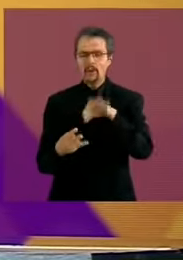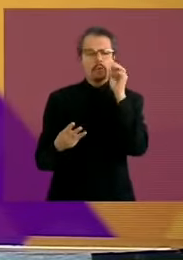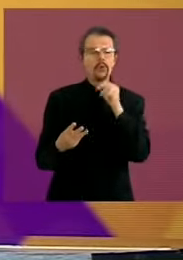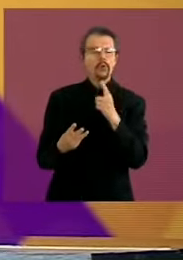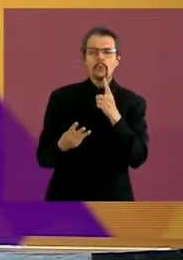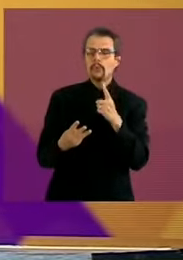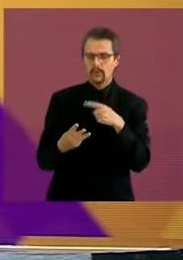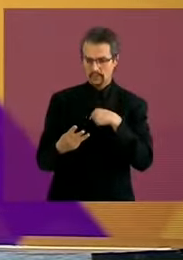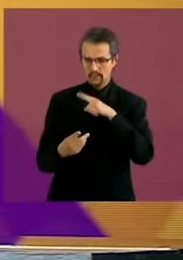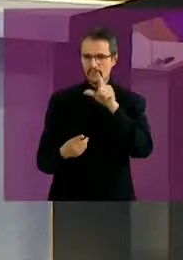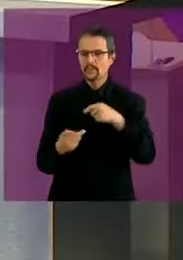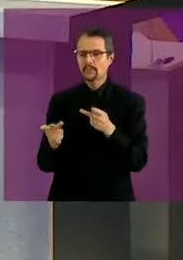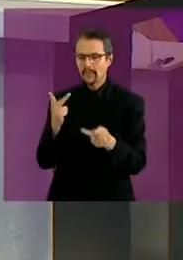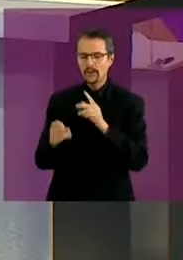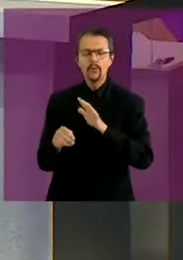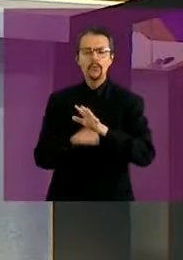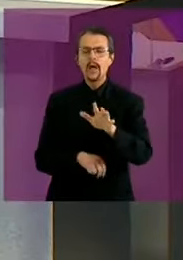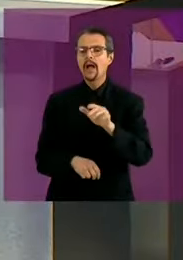preguntas. A, o C.